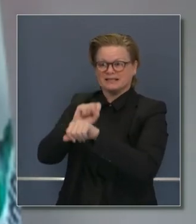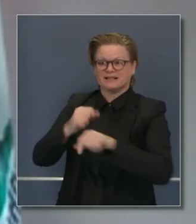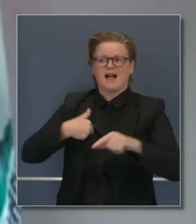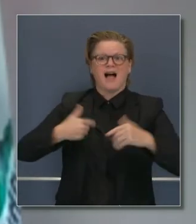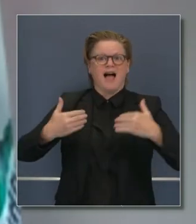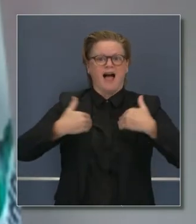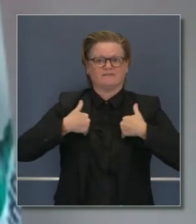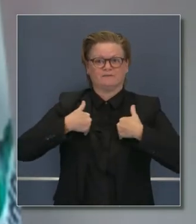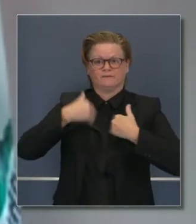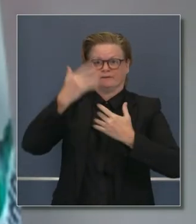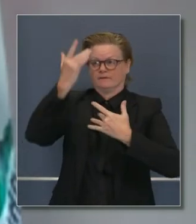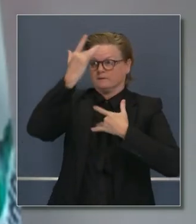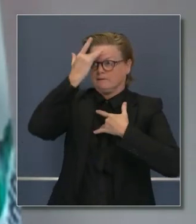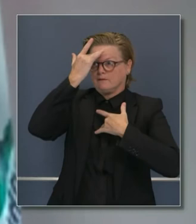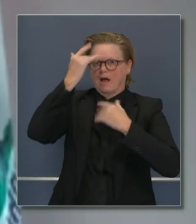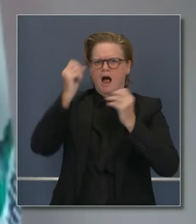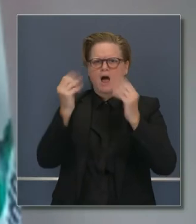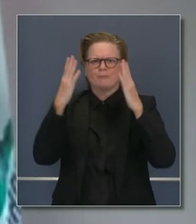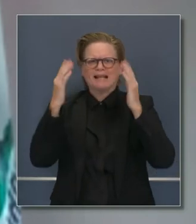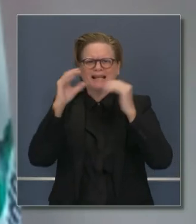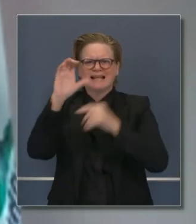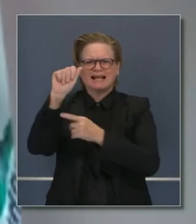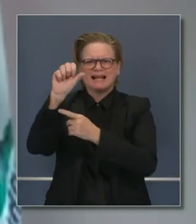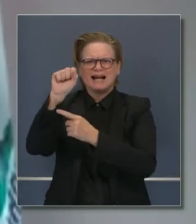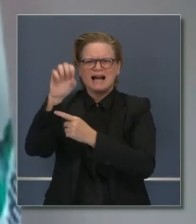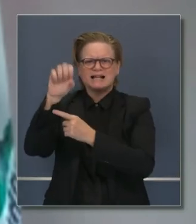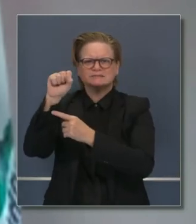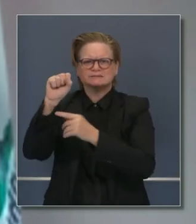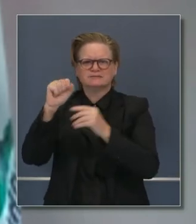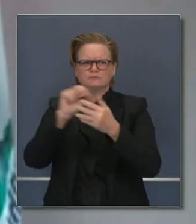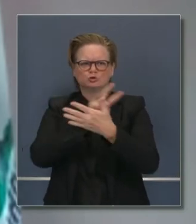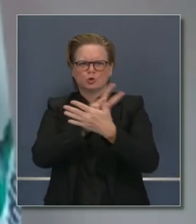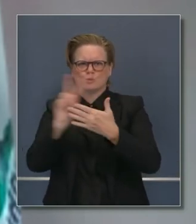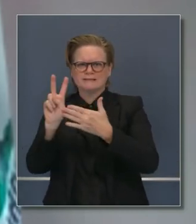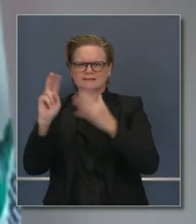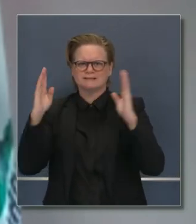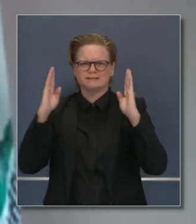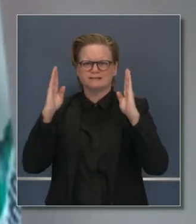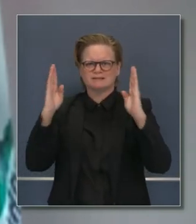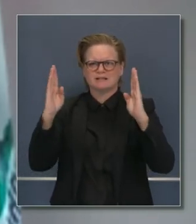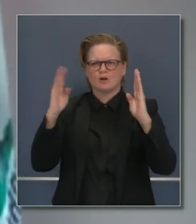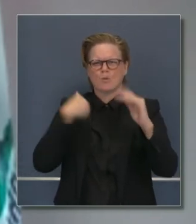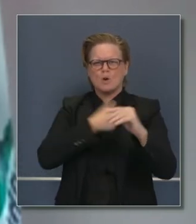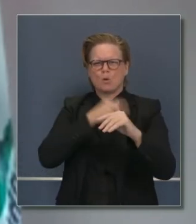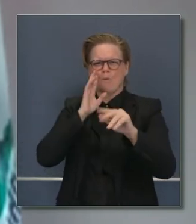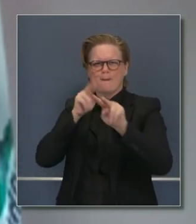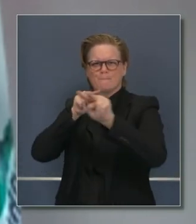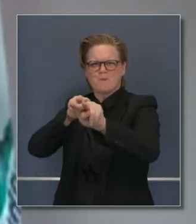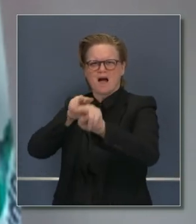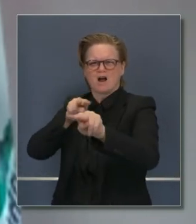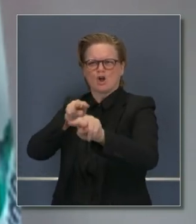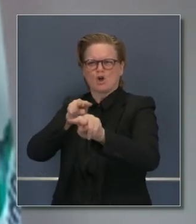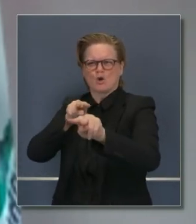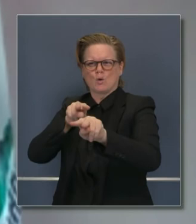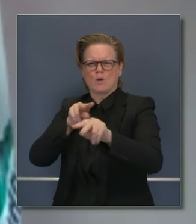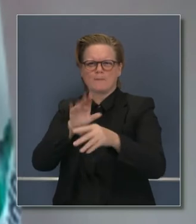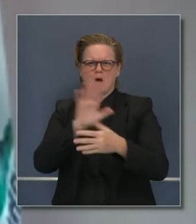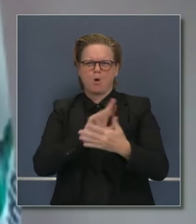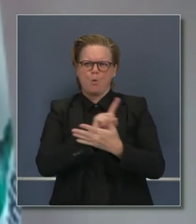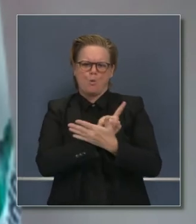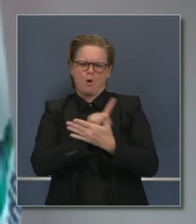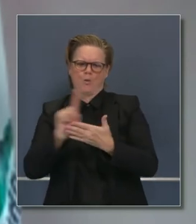ingresados esos casos a un 12%. Y luego dentro de una semana más o menos podemos comenzar a ver